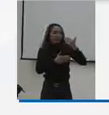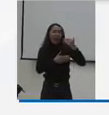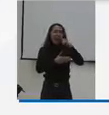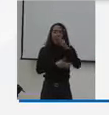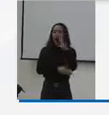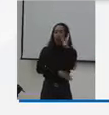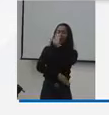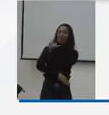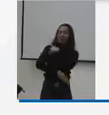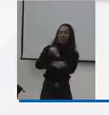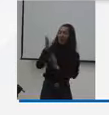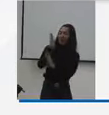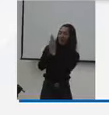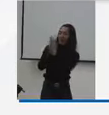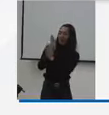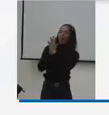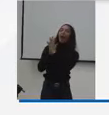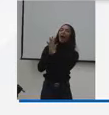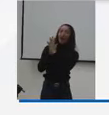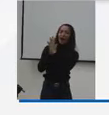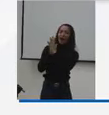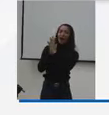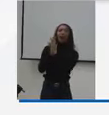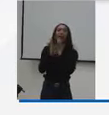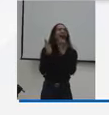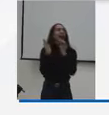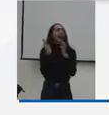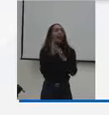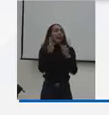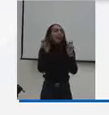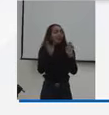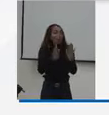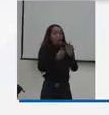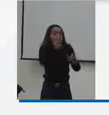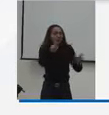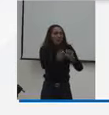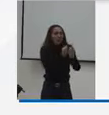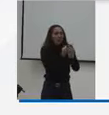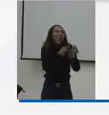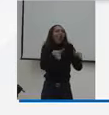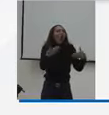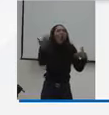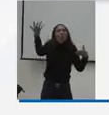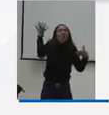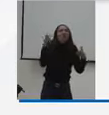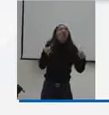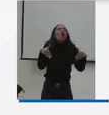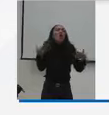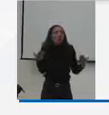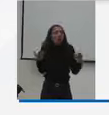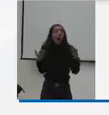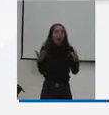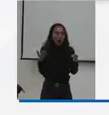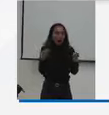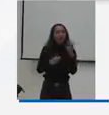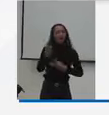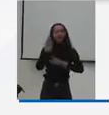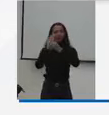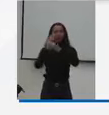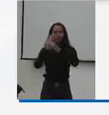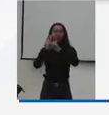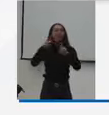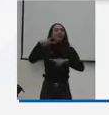mencionado. Lo primero, el tema de la seguridad social de los atletas. Lo segundo, muy importante, la